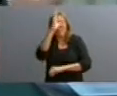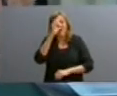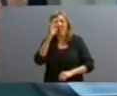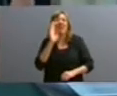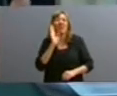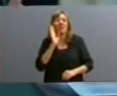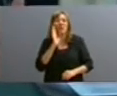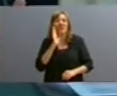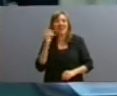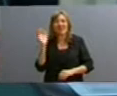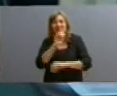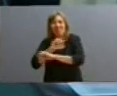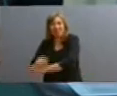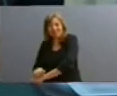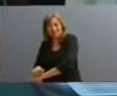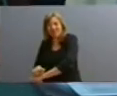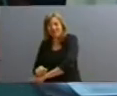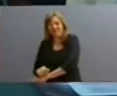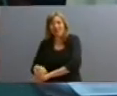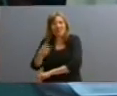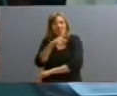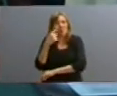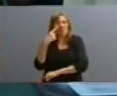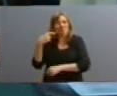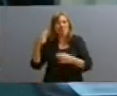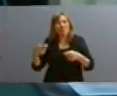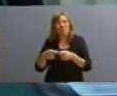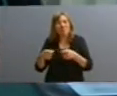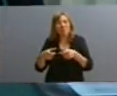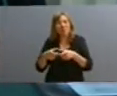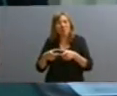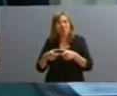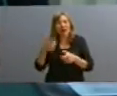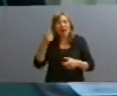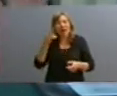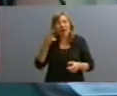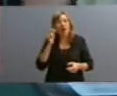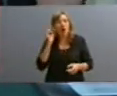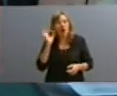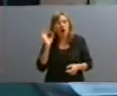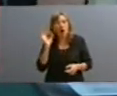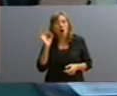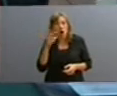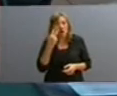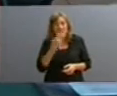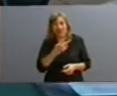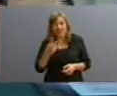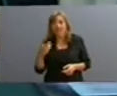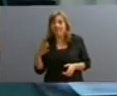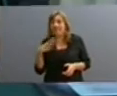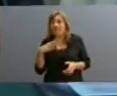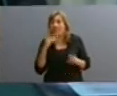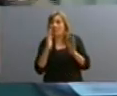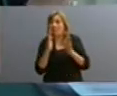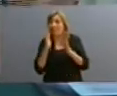Estados Unidos. ¿Vieron la película de Arco a propósito? Bueno, yo la vi. Falta una partecita